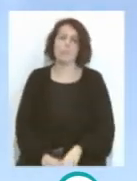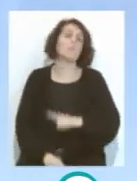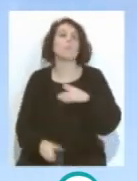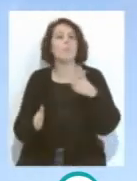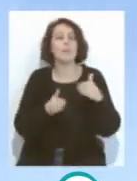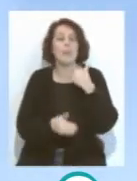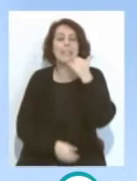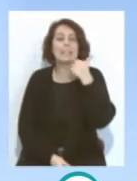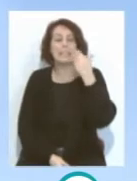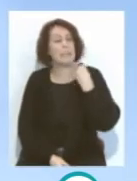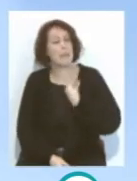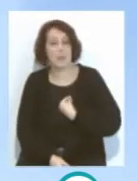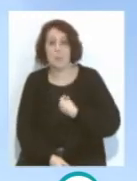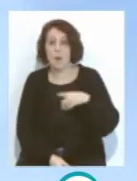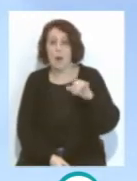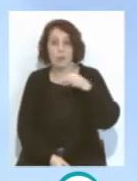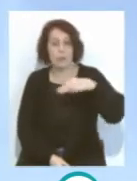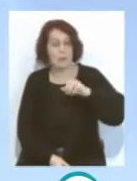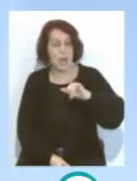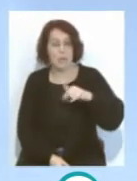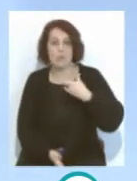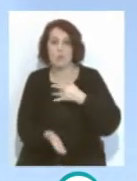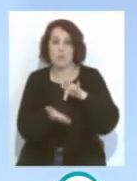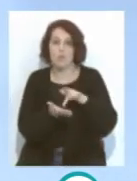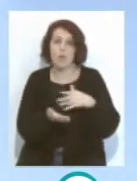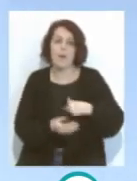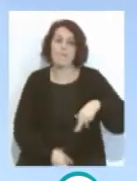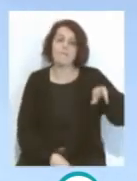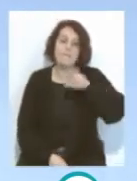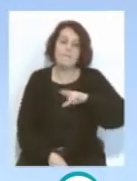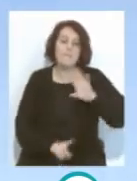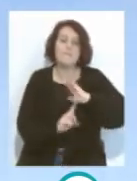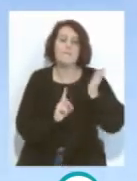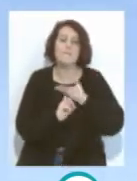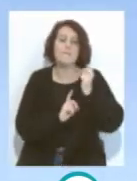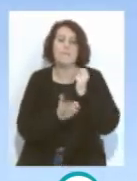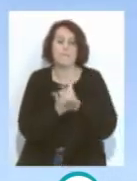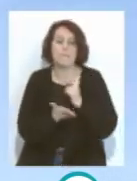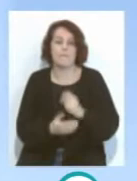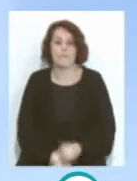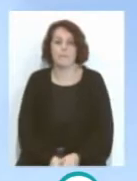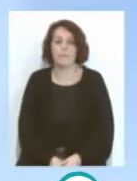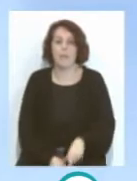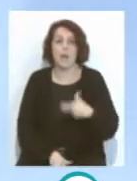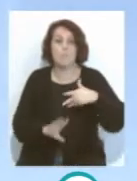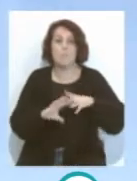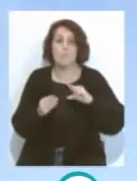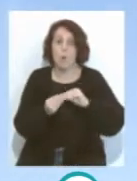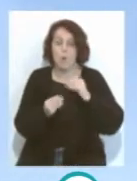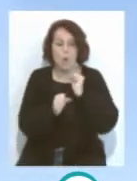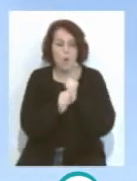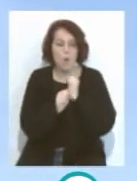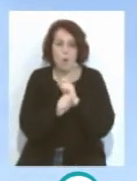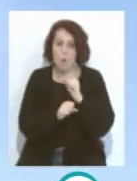casi la misma que tuvo José Mari cuando recayó de su lesión, es el músculo que más